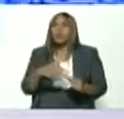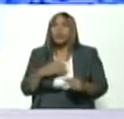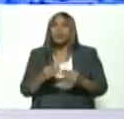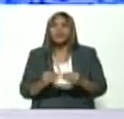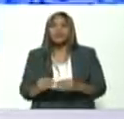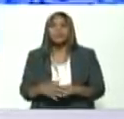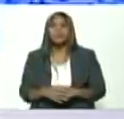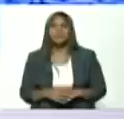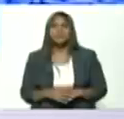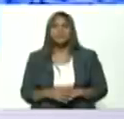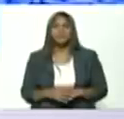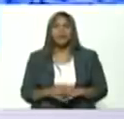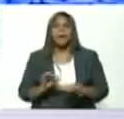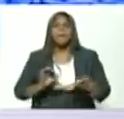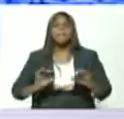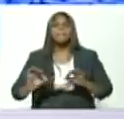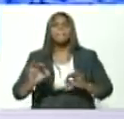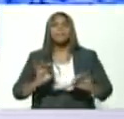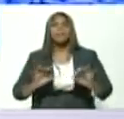prepárame